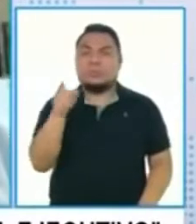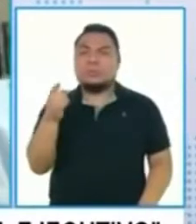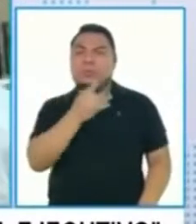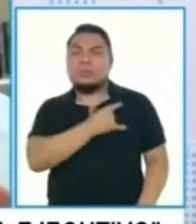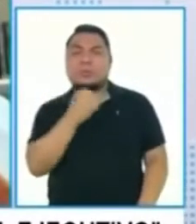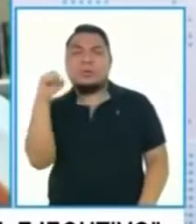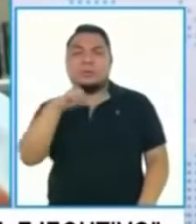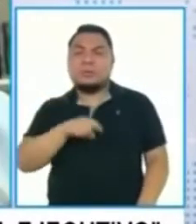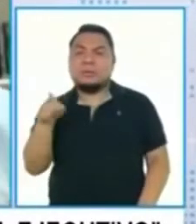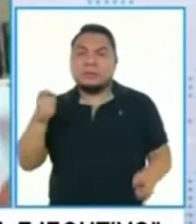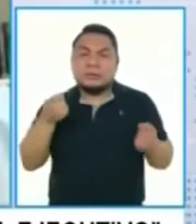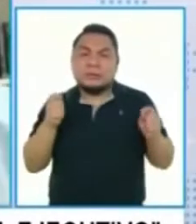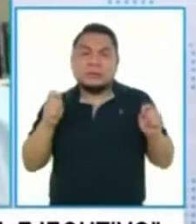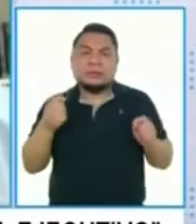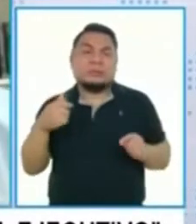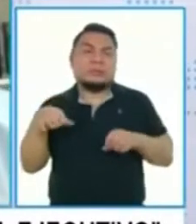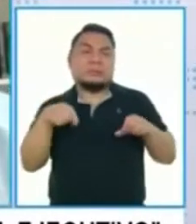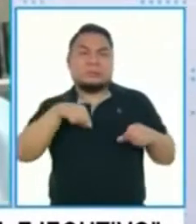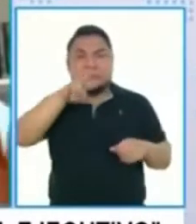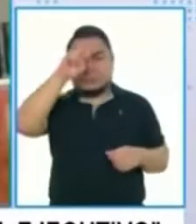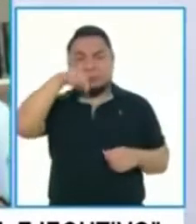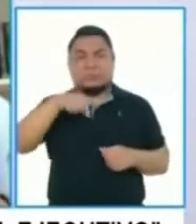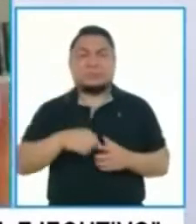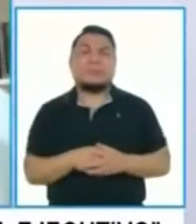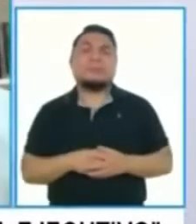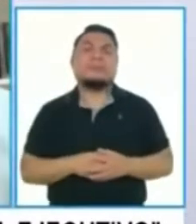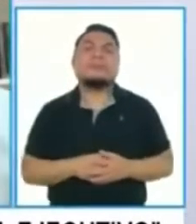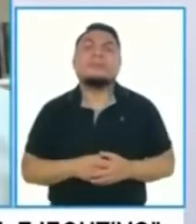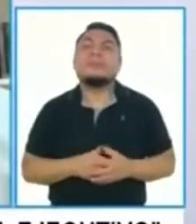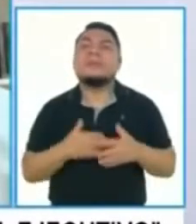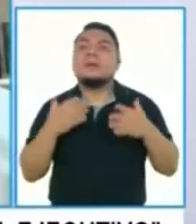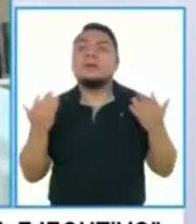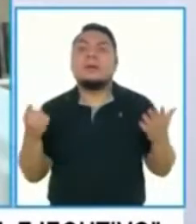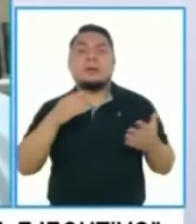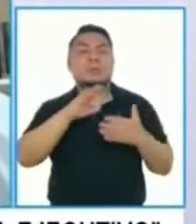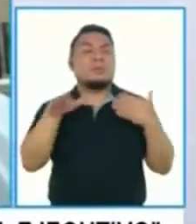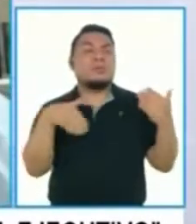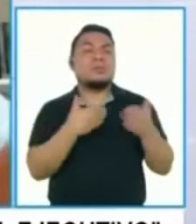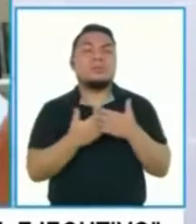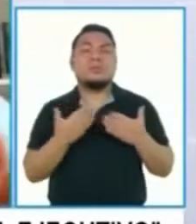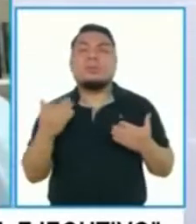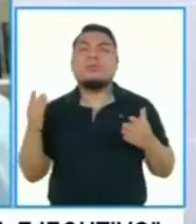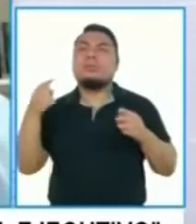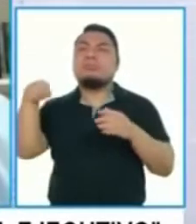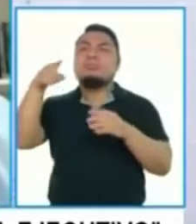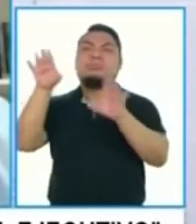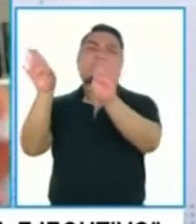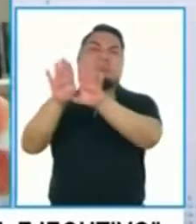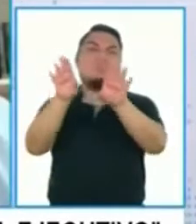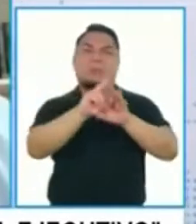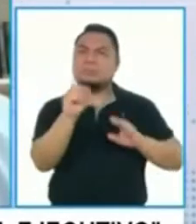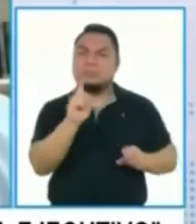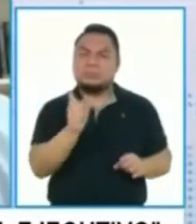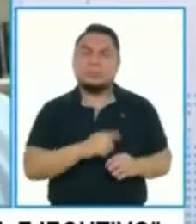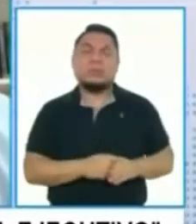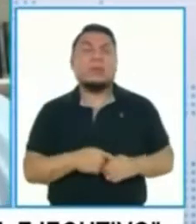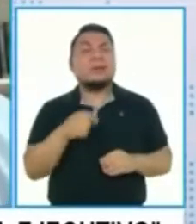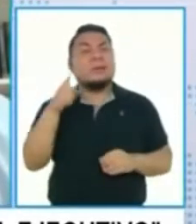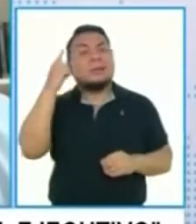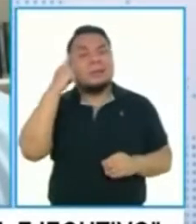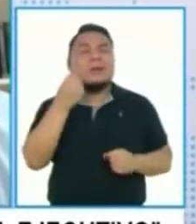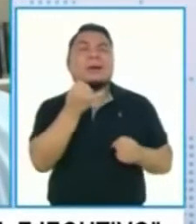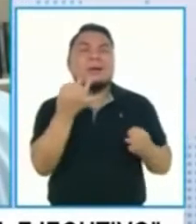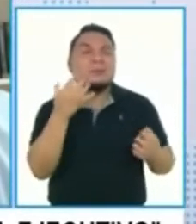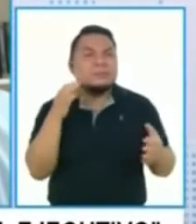que están tratando de desarrollar una vacuna nacional. Ninguna puerta debe ser cerrada, en algunas se puede haber baches como AstraZeneca,